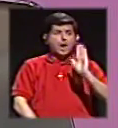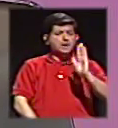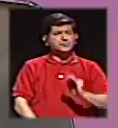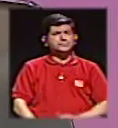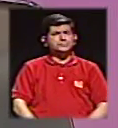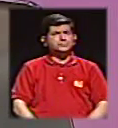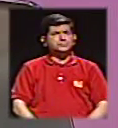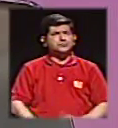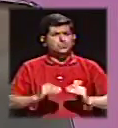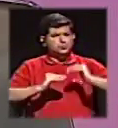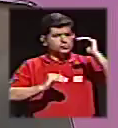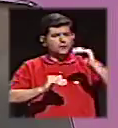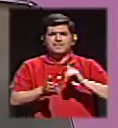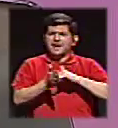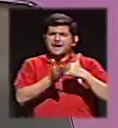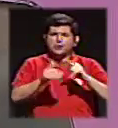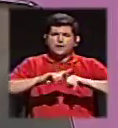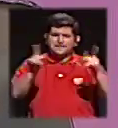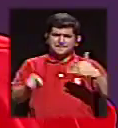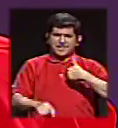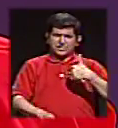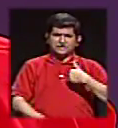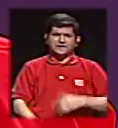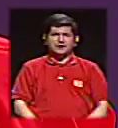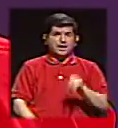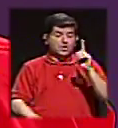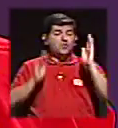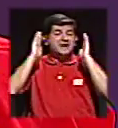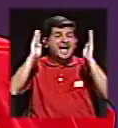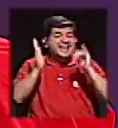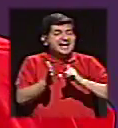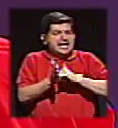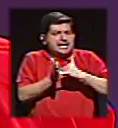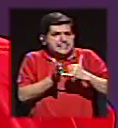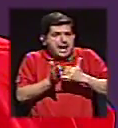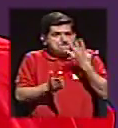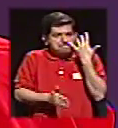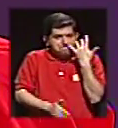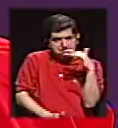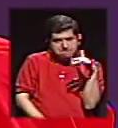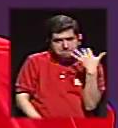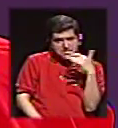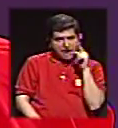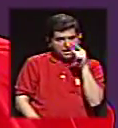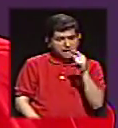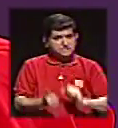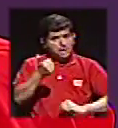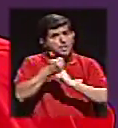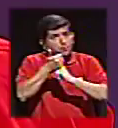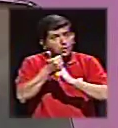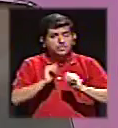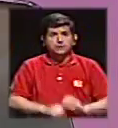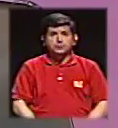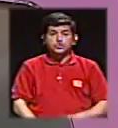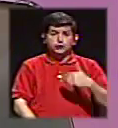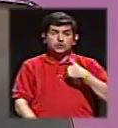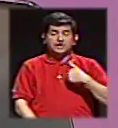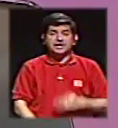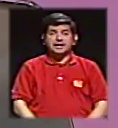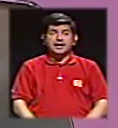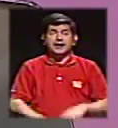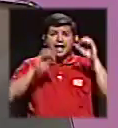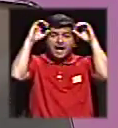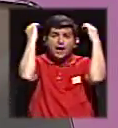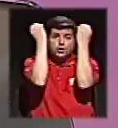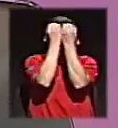mayores debilidades, pero tiene una gran debilidad que en apariencia es un apoyo, que es tener a Otón